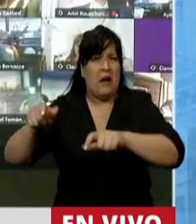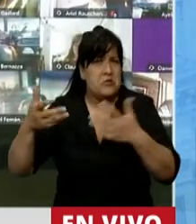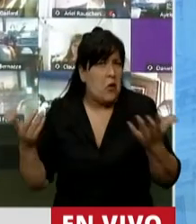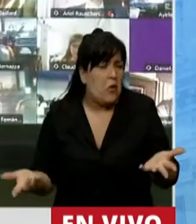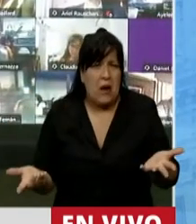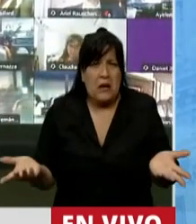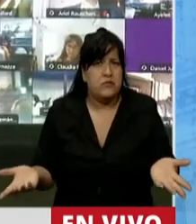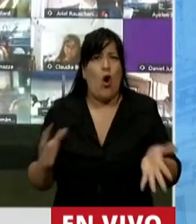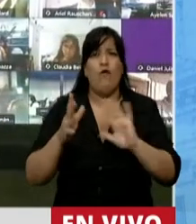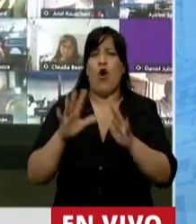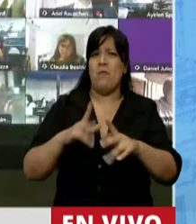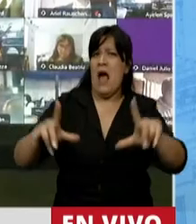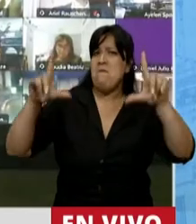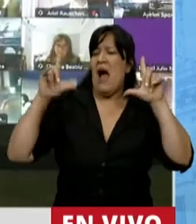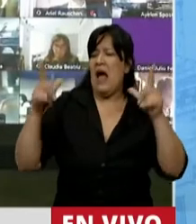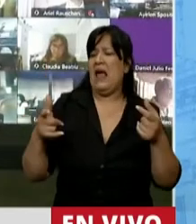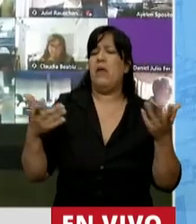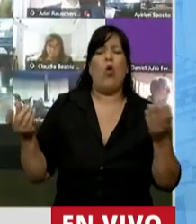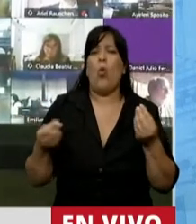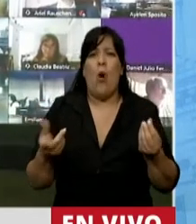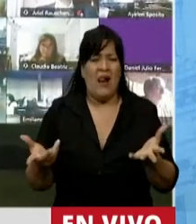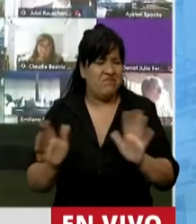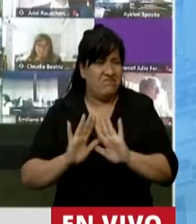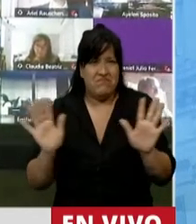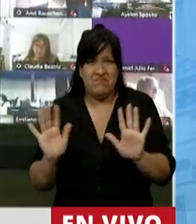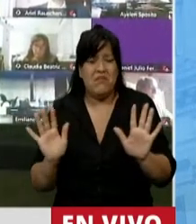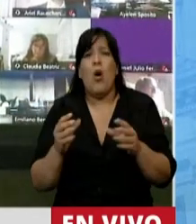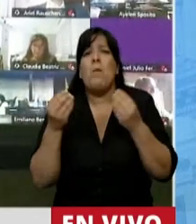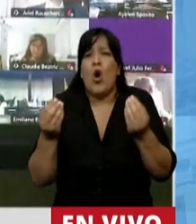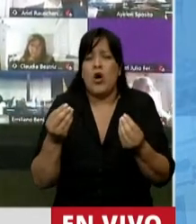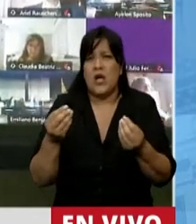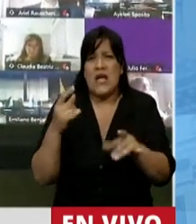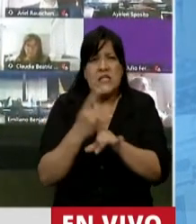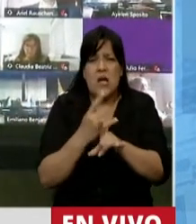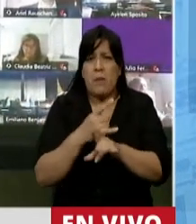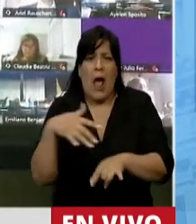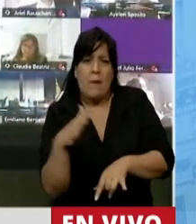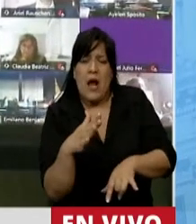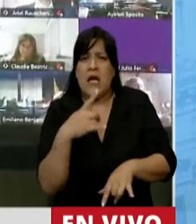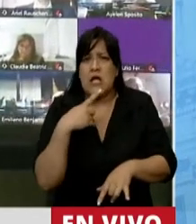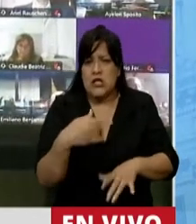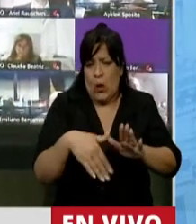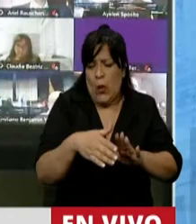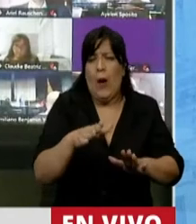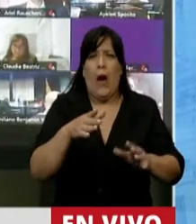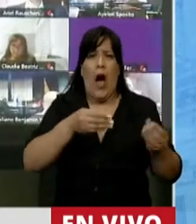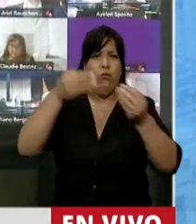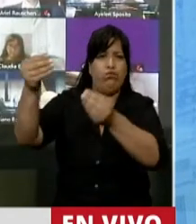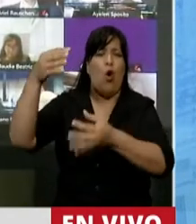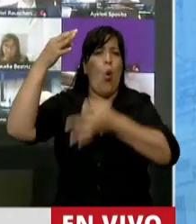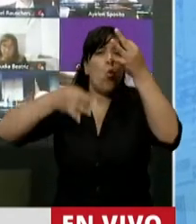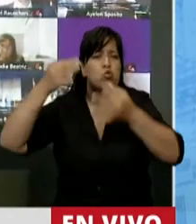qué imagen podemos estar dando, por qué la amenaza constante de que se va a judicializar o que